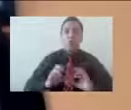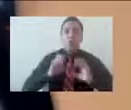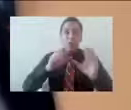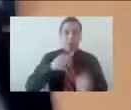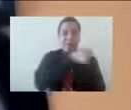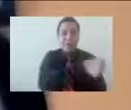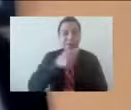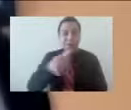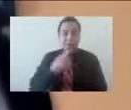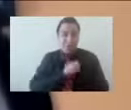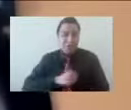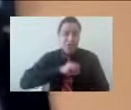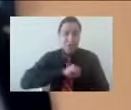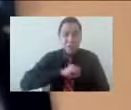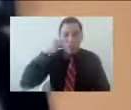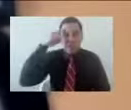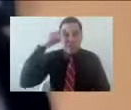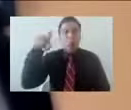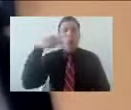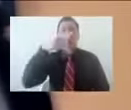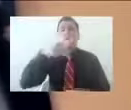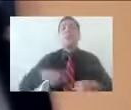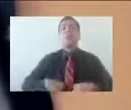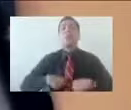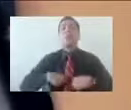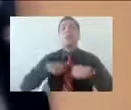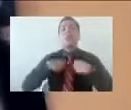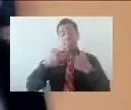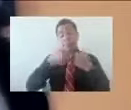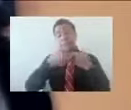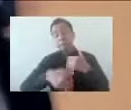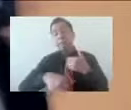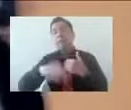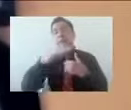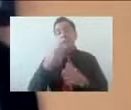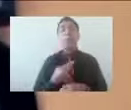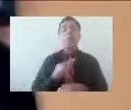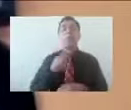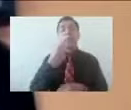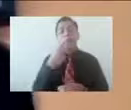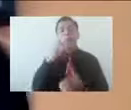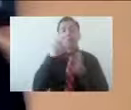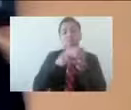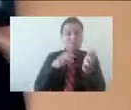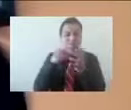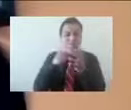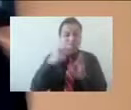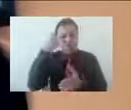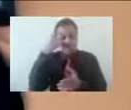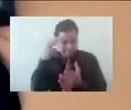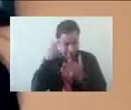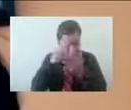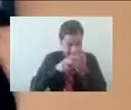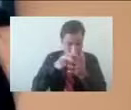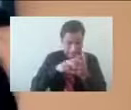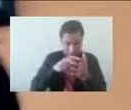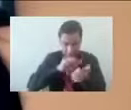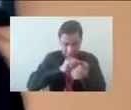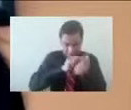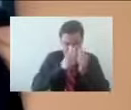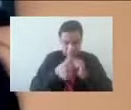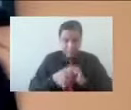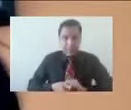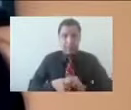compartir. Ya ustedes tuvieron previamente una charla respecto a la parte biológica, hoy muy